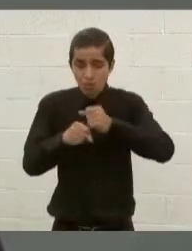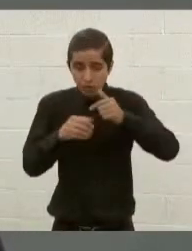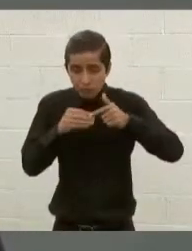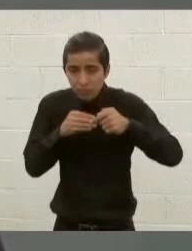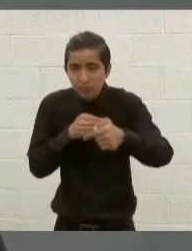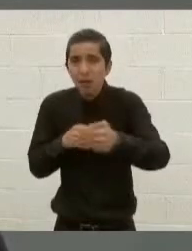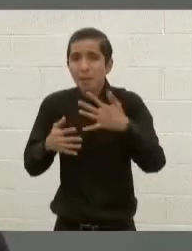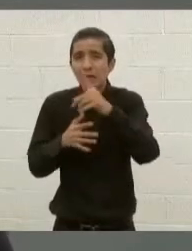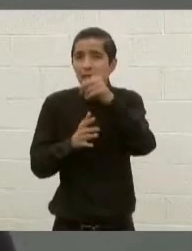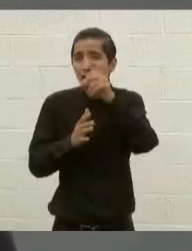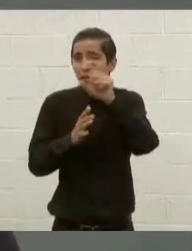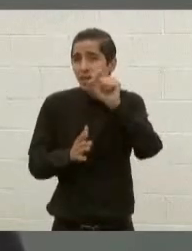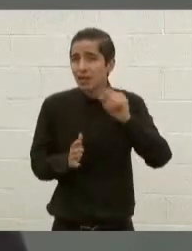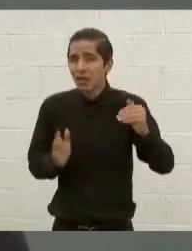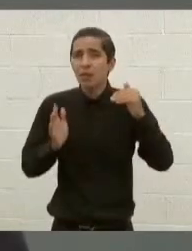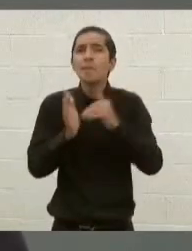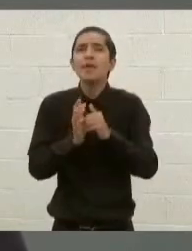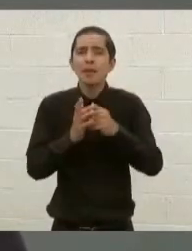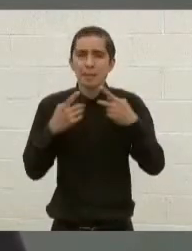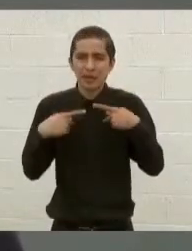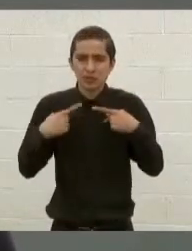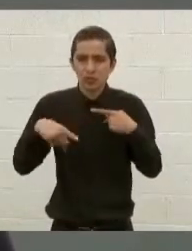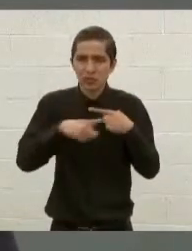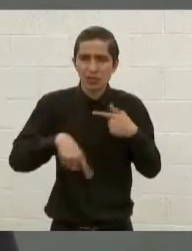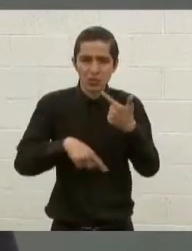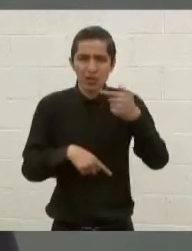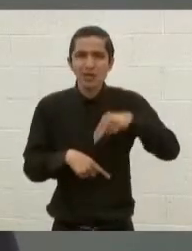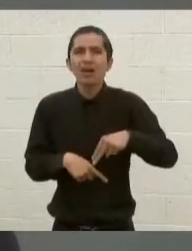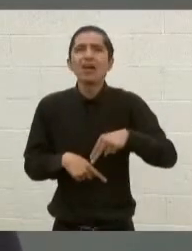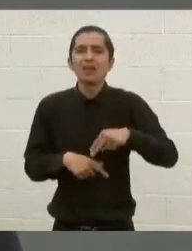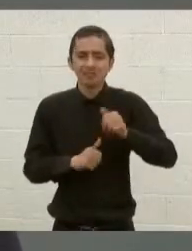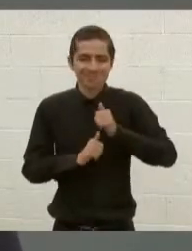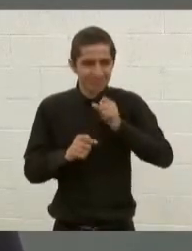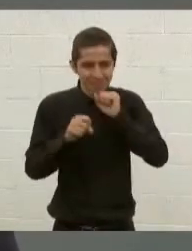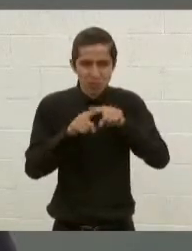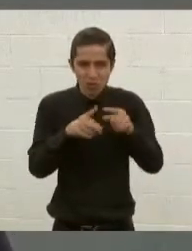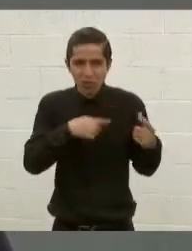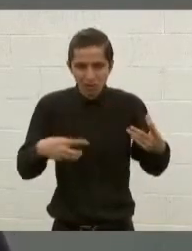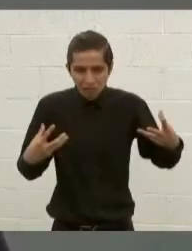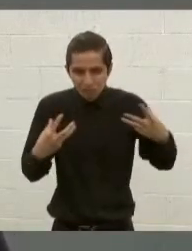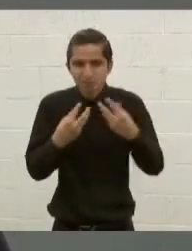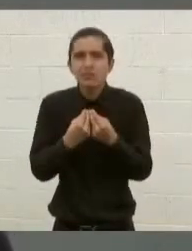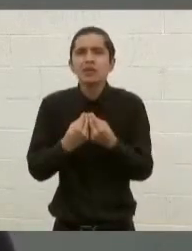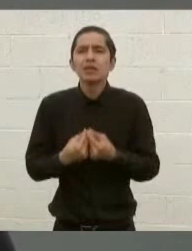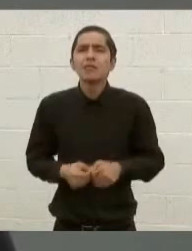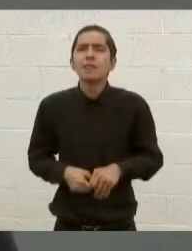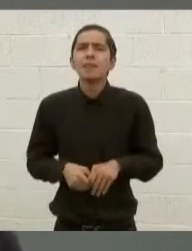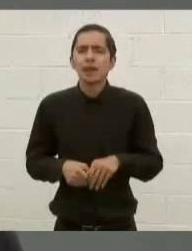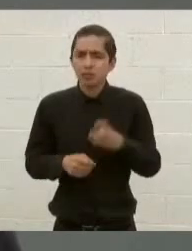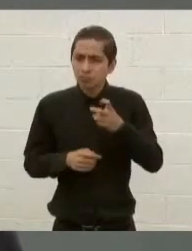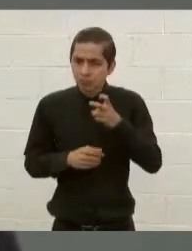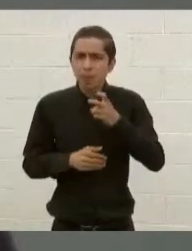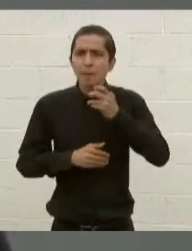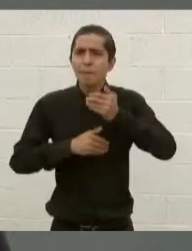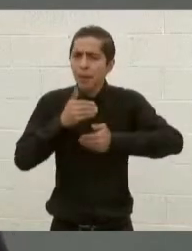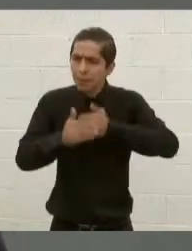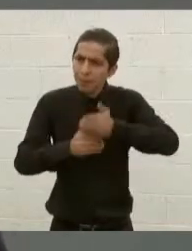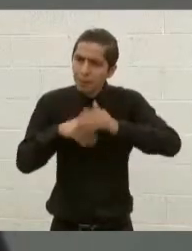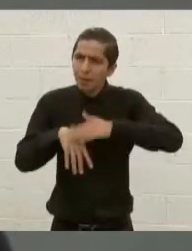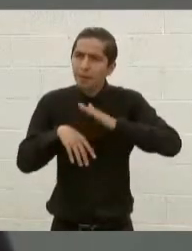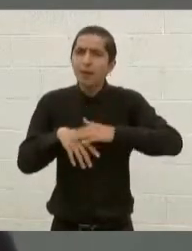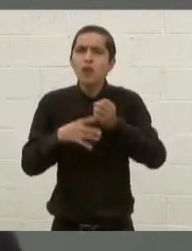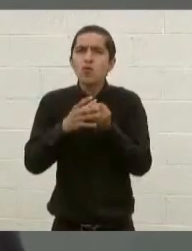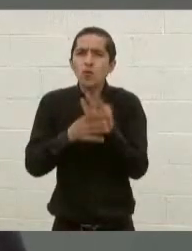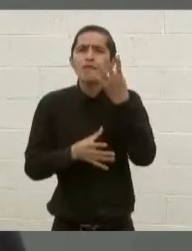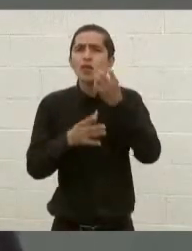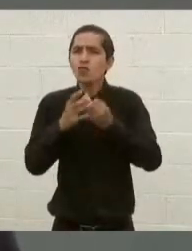a 120 mil elementos conforme vayan saliendo nuevos